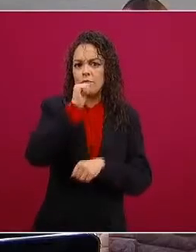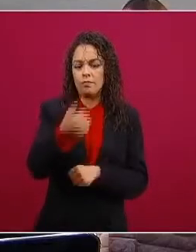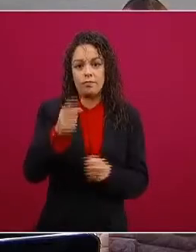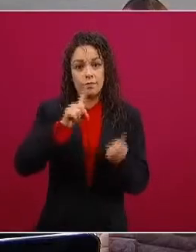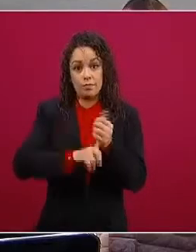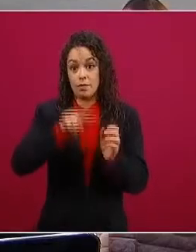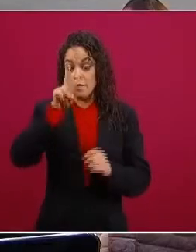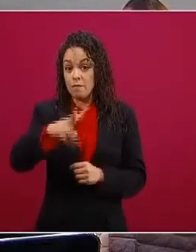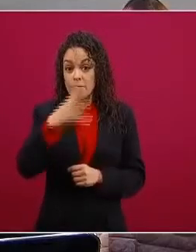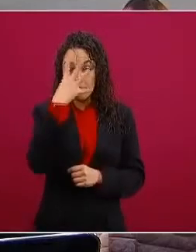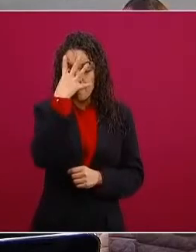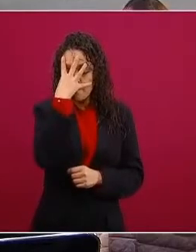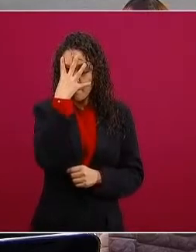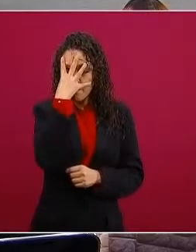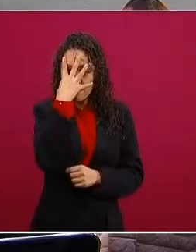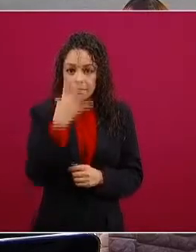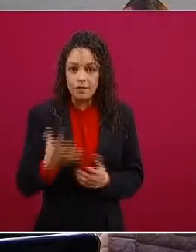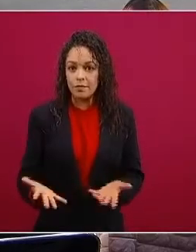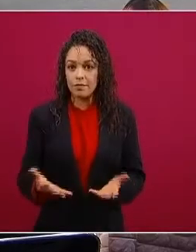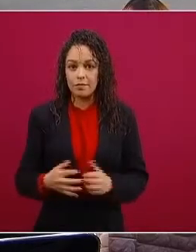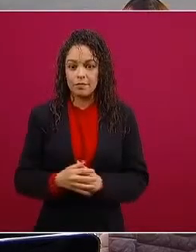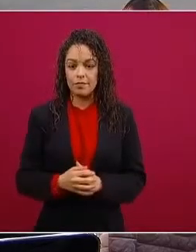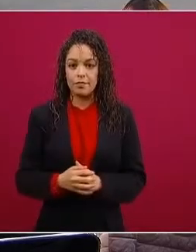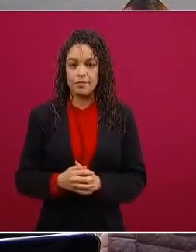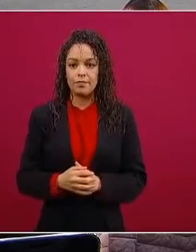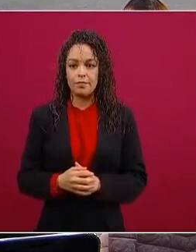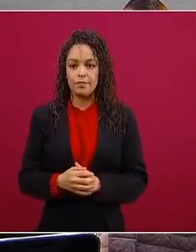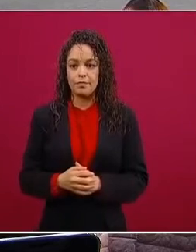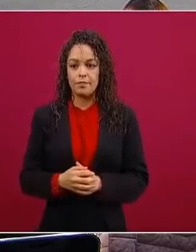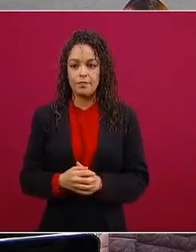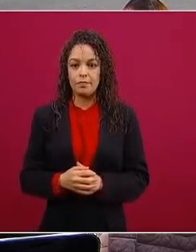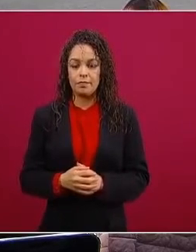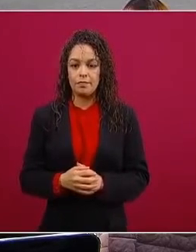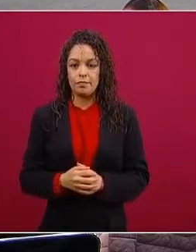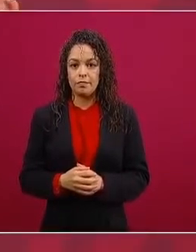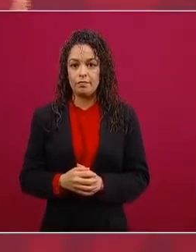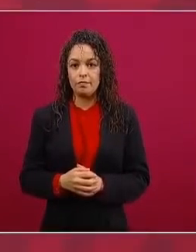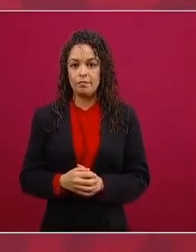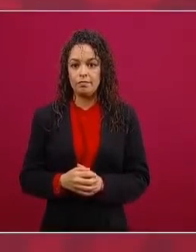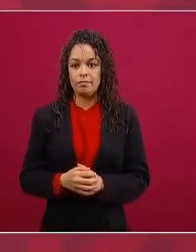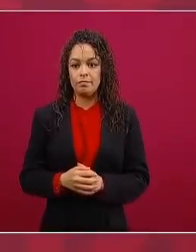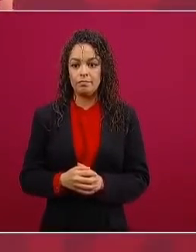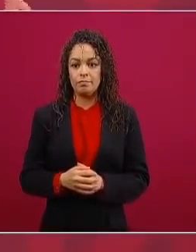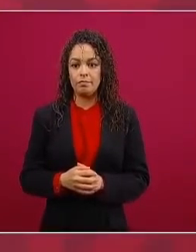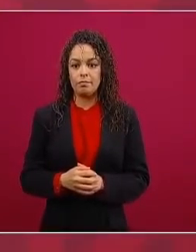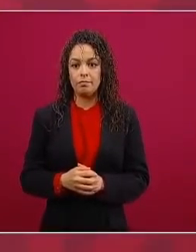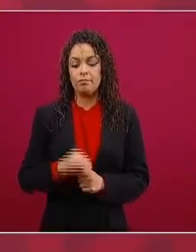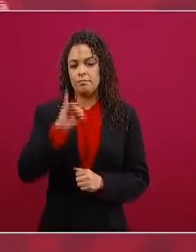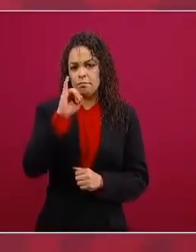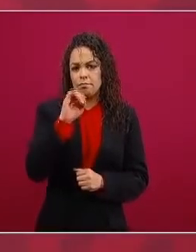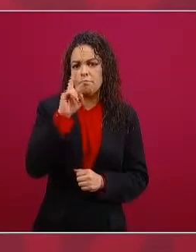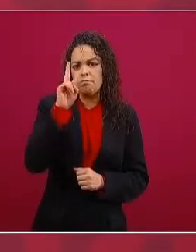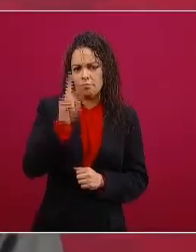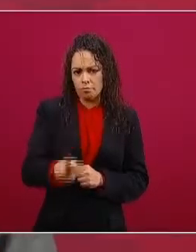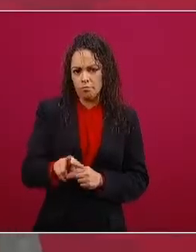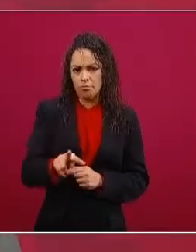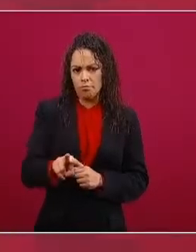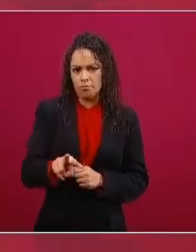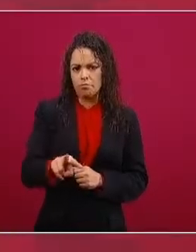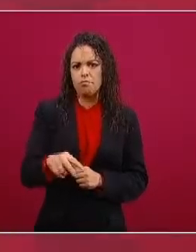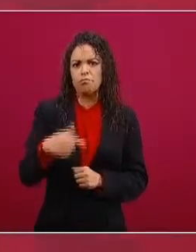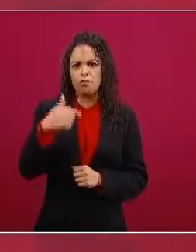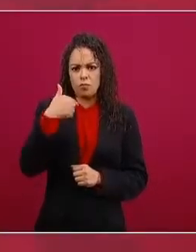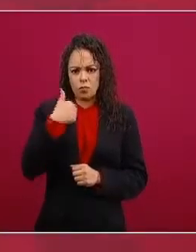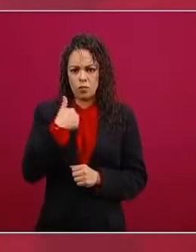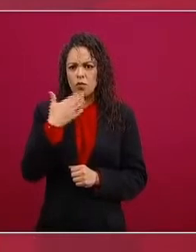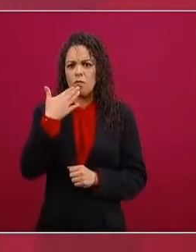que tengo relación con todos y me llevo muy bien y no